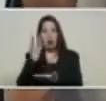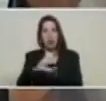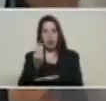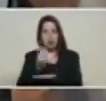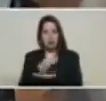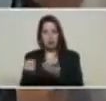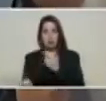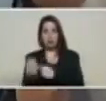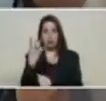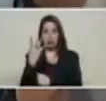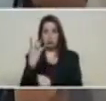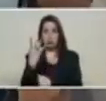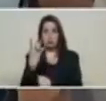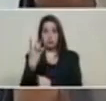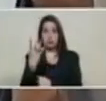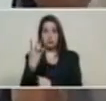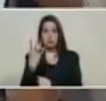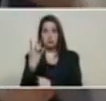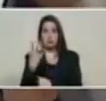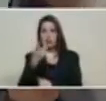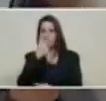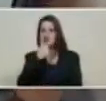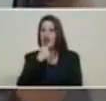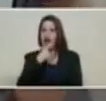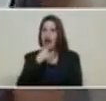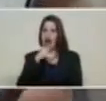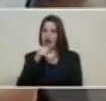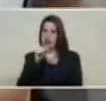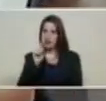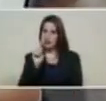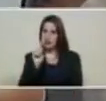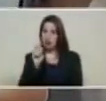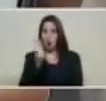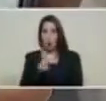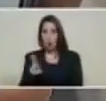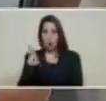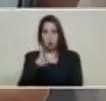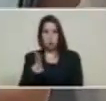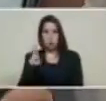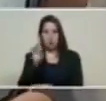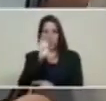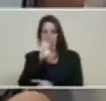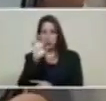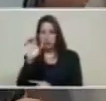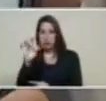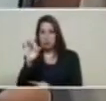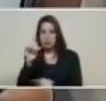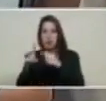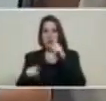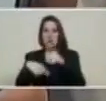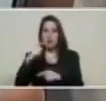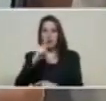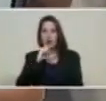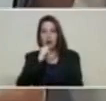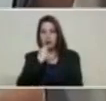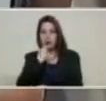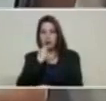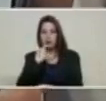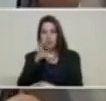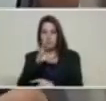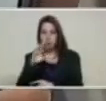y sencillamente en el transcurso de la próxima semana yo podré